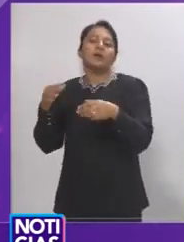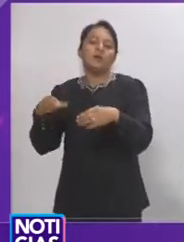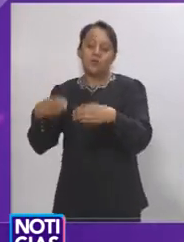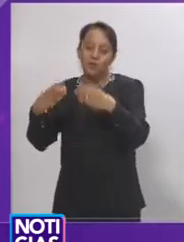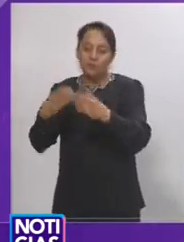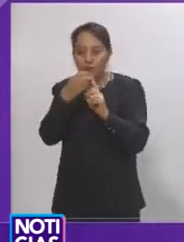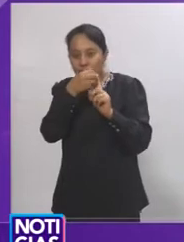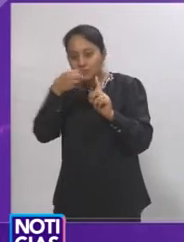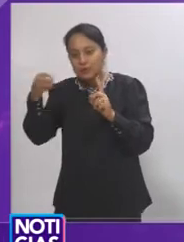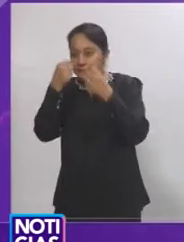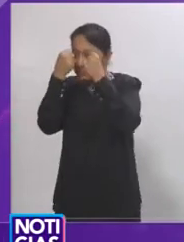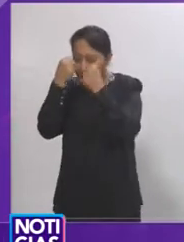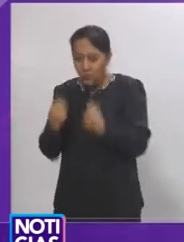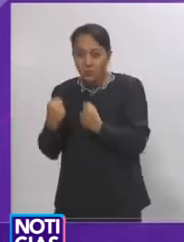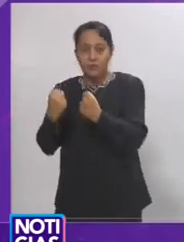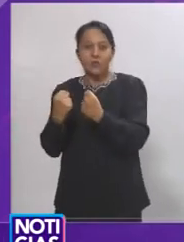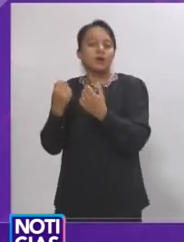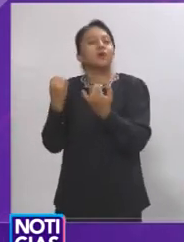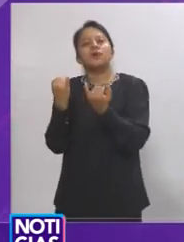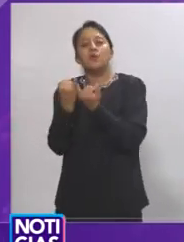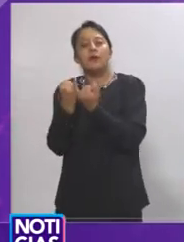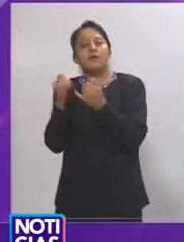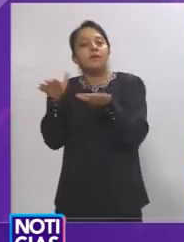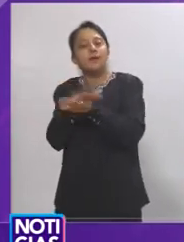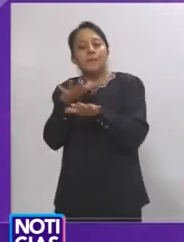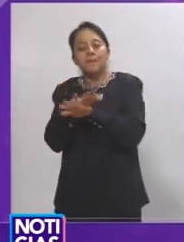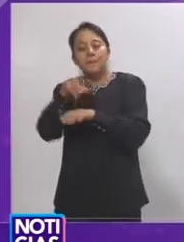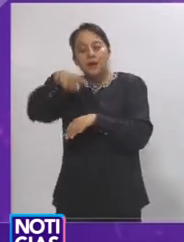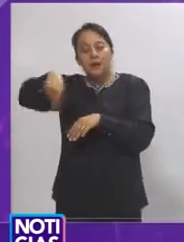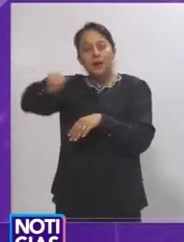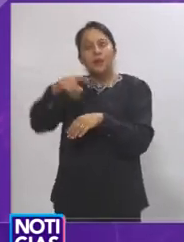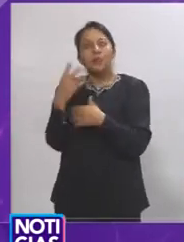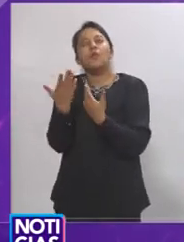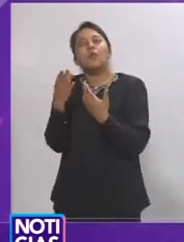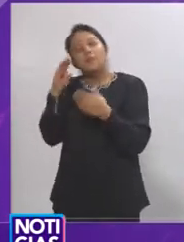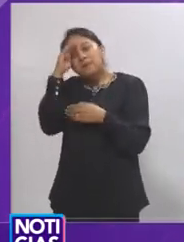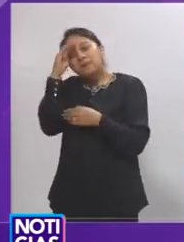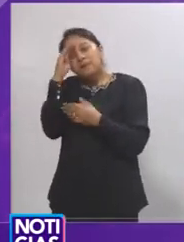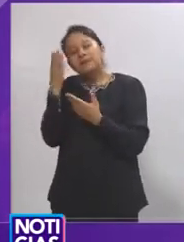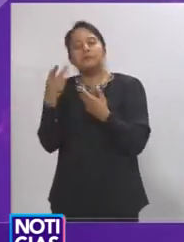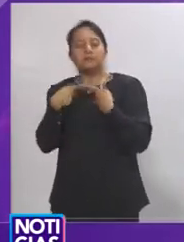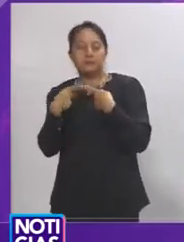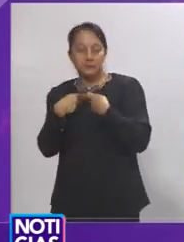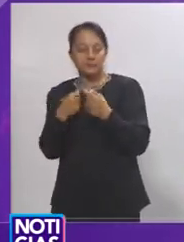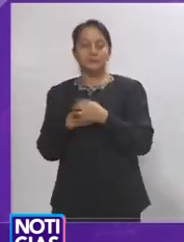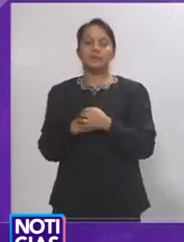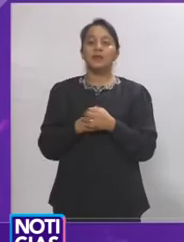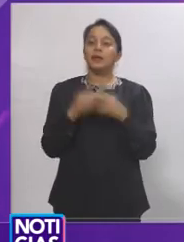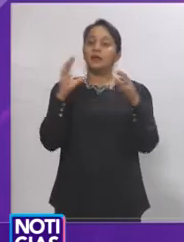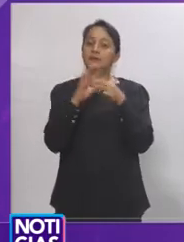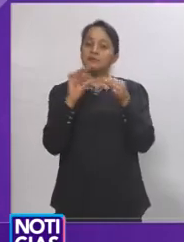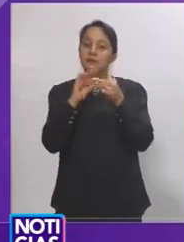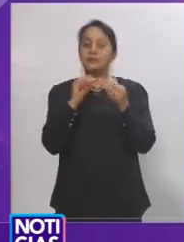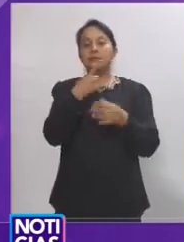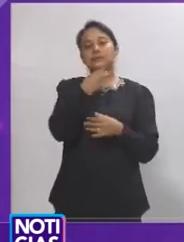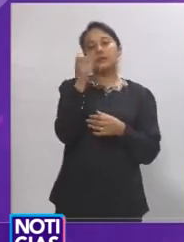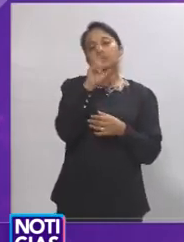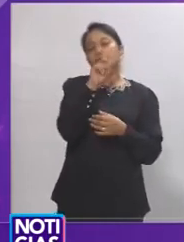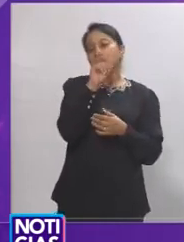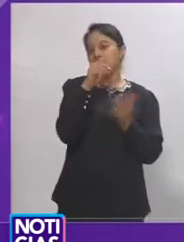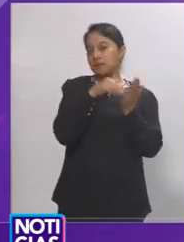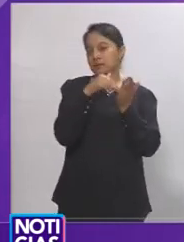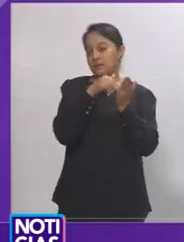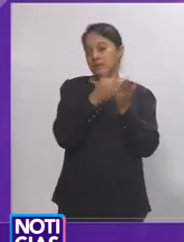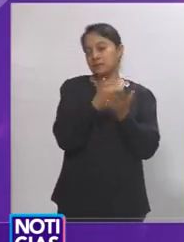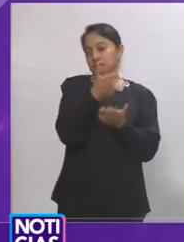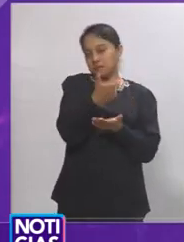ordenamiento del comercio, seguridad e incluso cambiar la actitud de las personas. Para este proyecto inicialmente se contemplaban 130